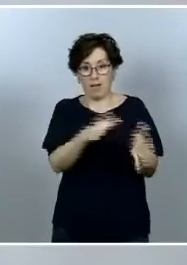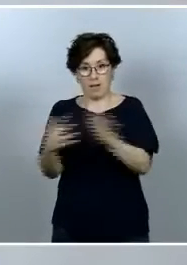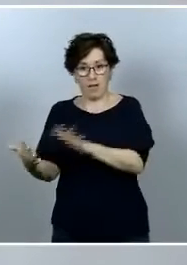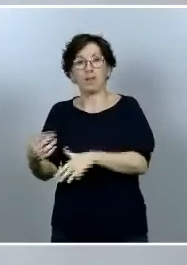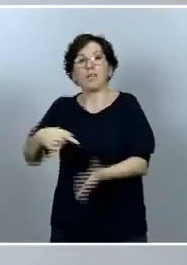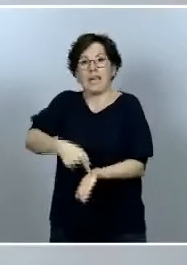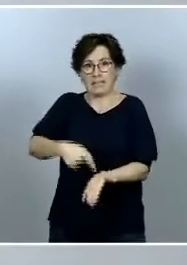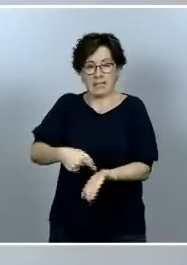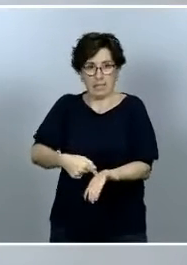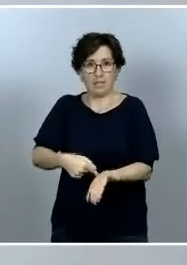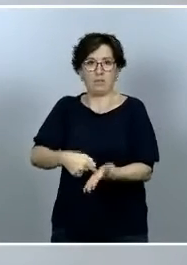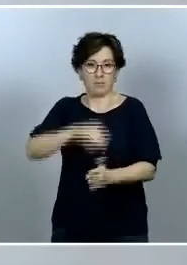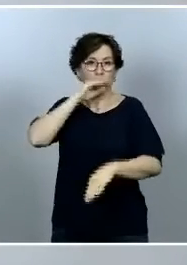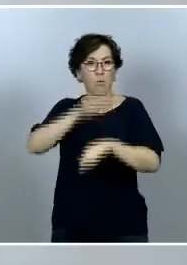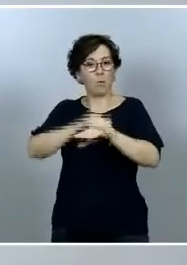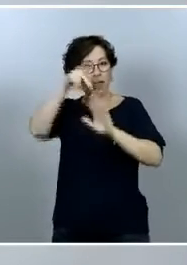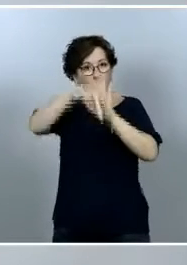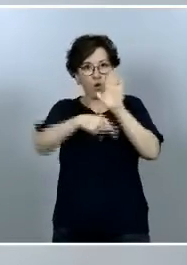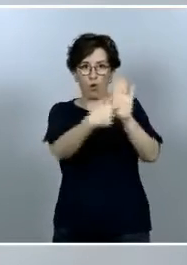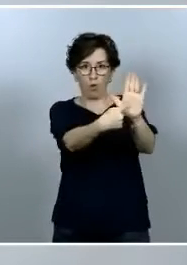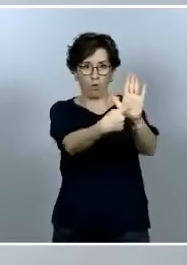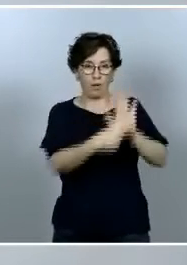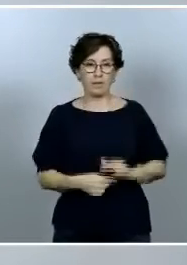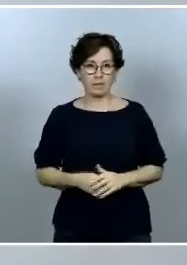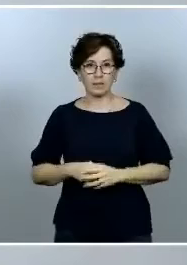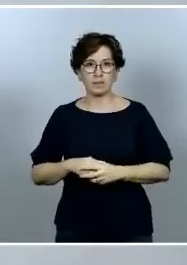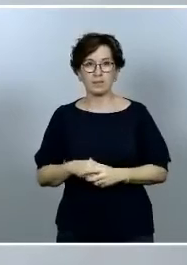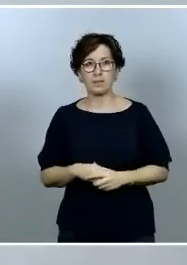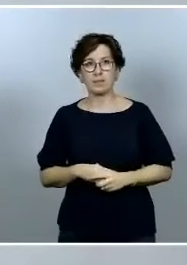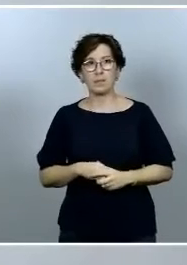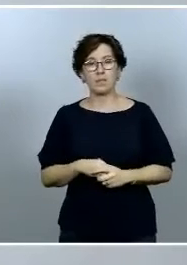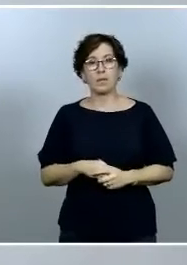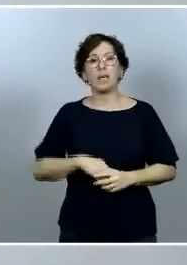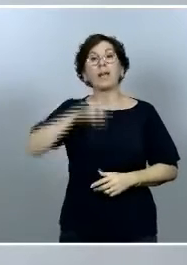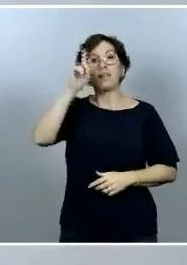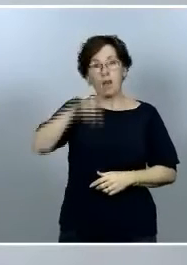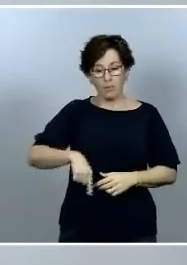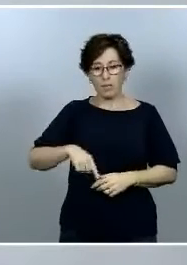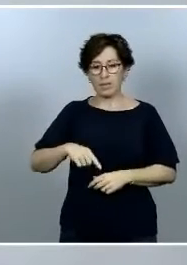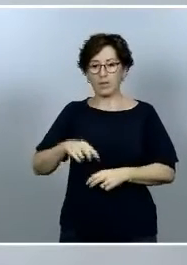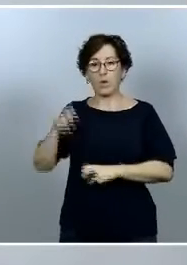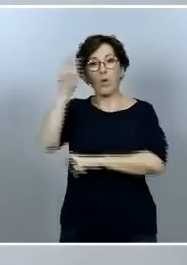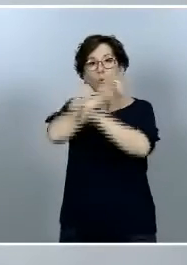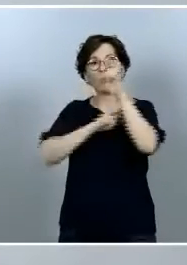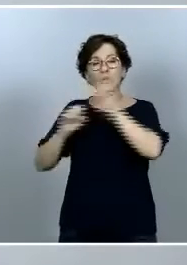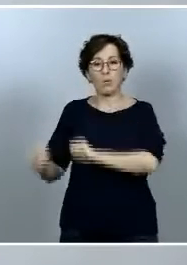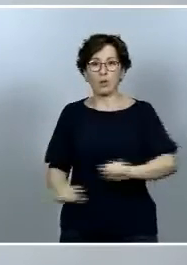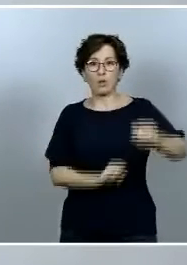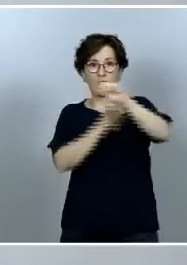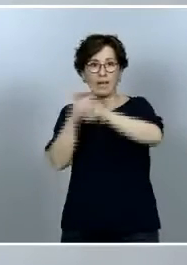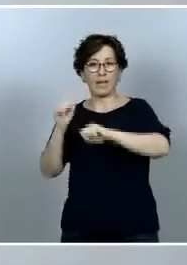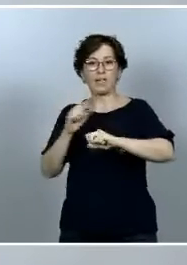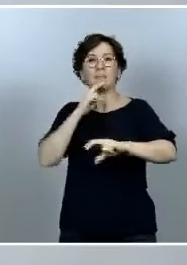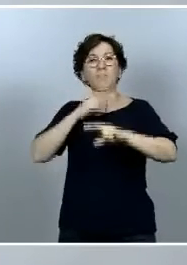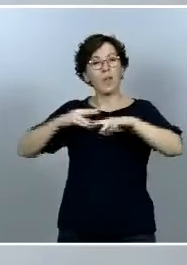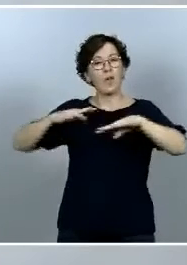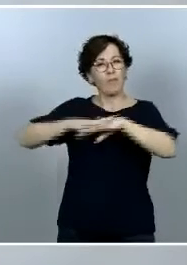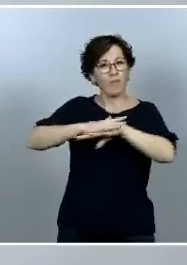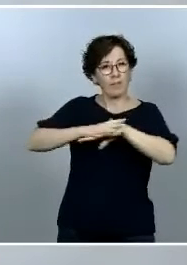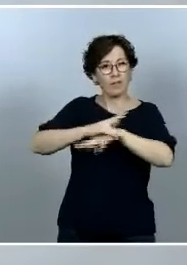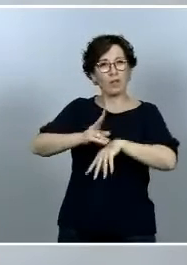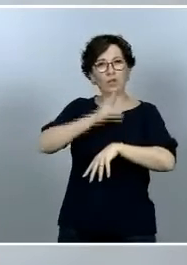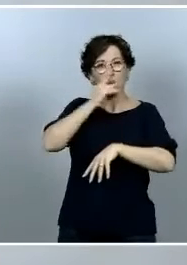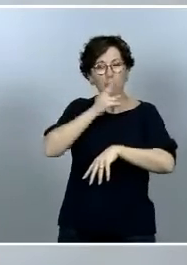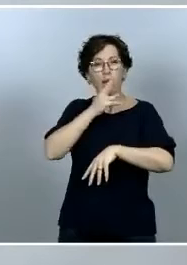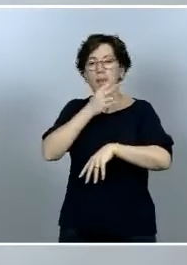cumplimiento de las normas trabajamos por una zonificación que proteja con filtros verdes y con otras restauraciones estas medidas de